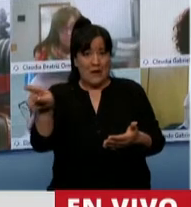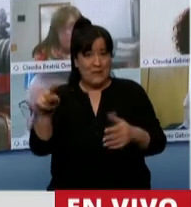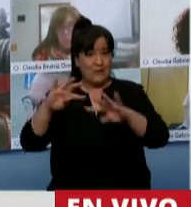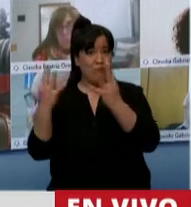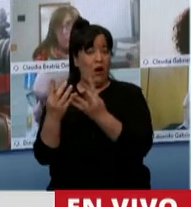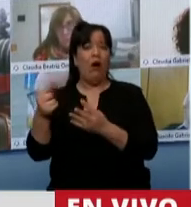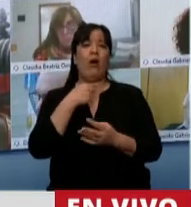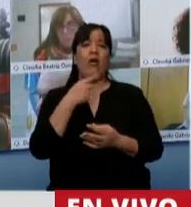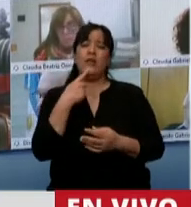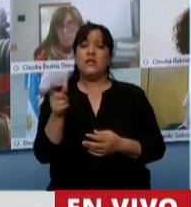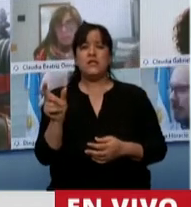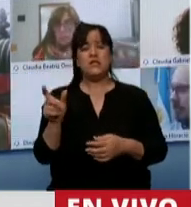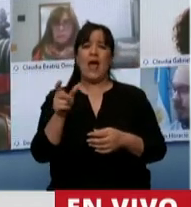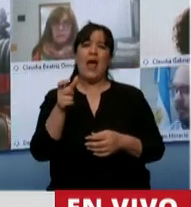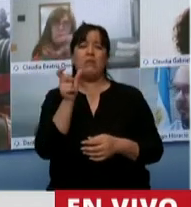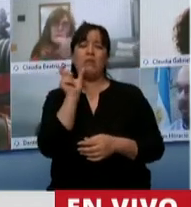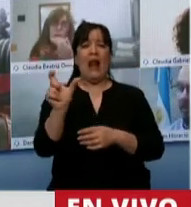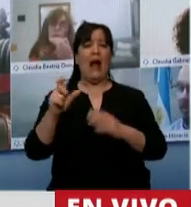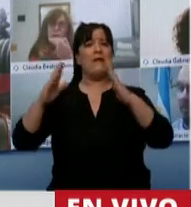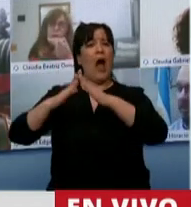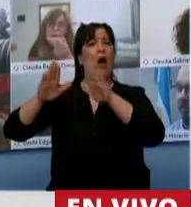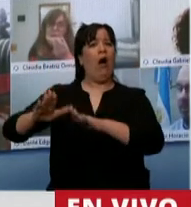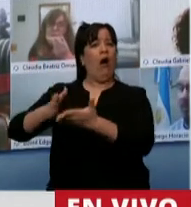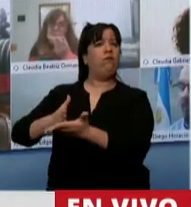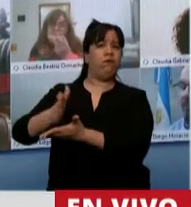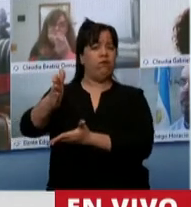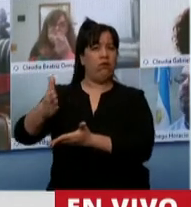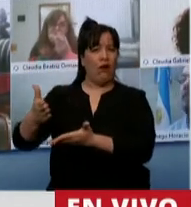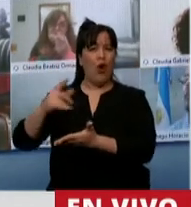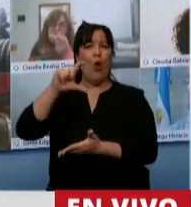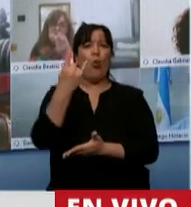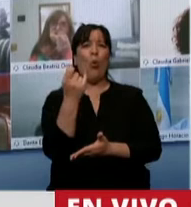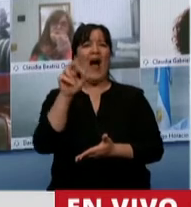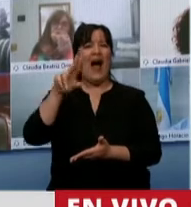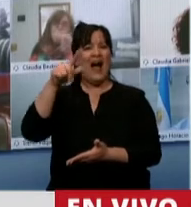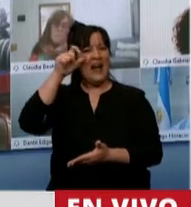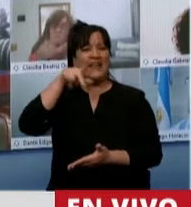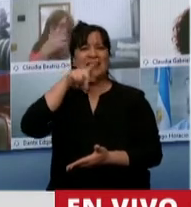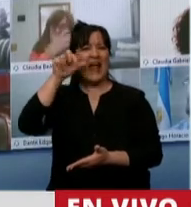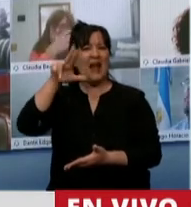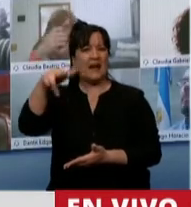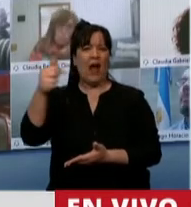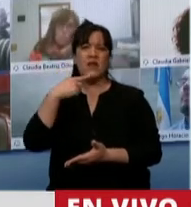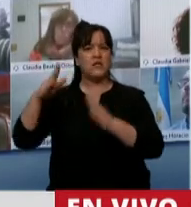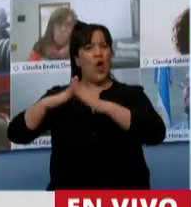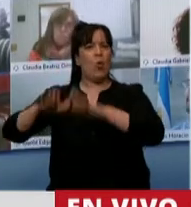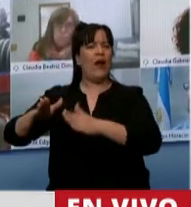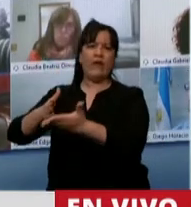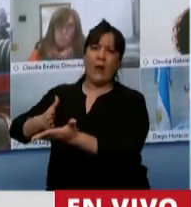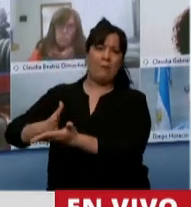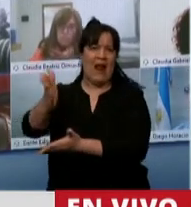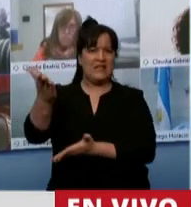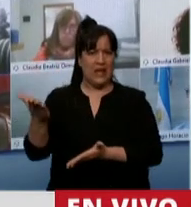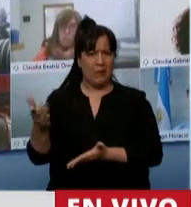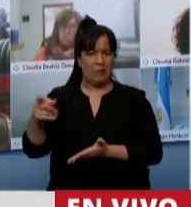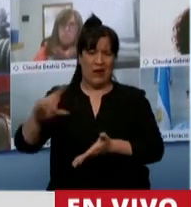pretende instalar el término de cuarentena, no solo habla de irresponsabilidad, no solo habla de demagogia, sino que habla